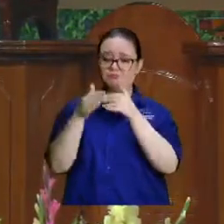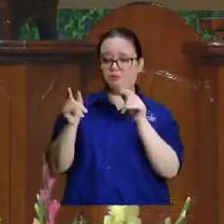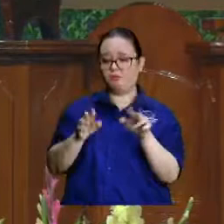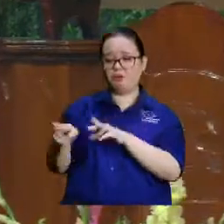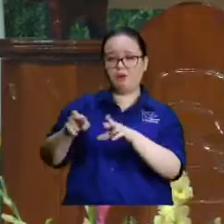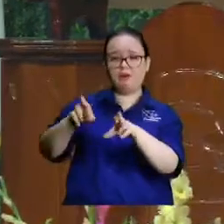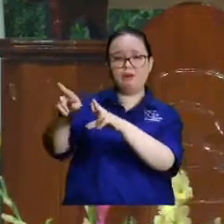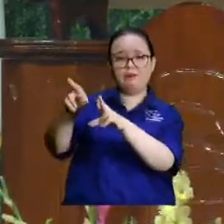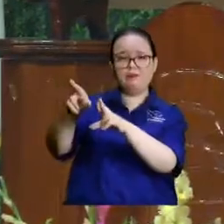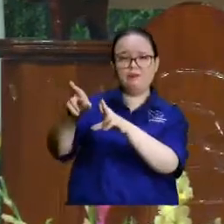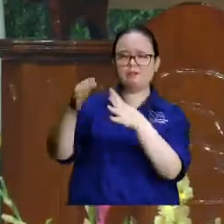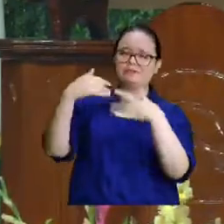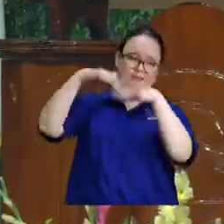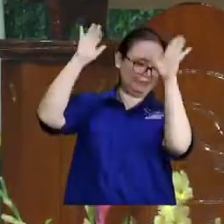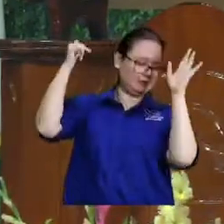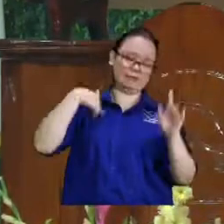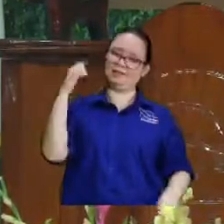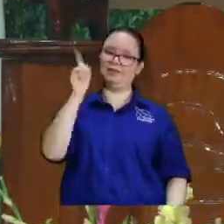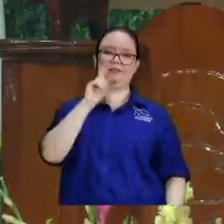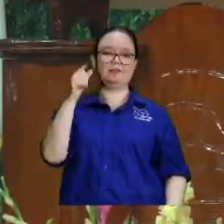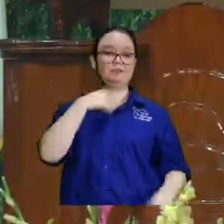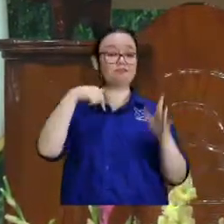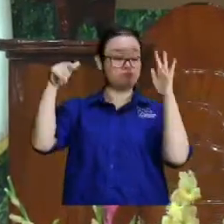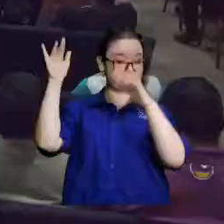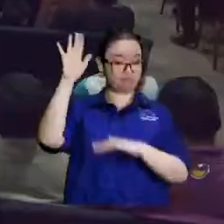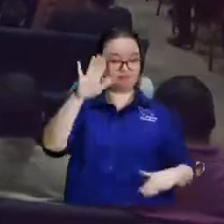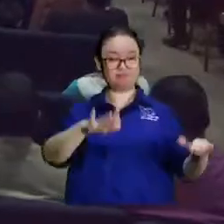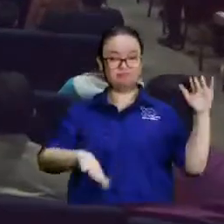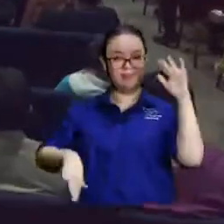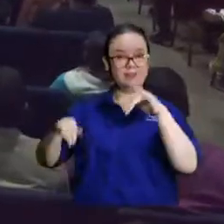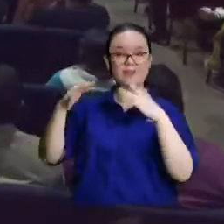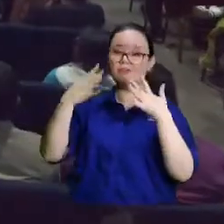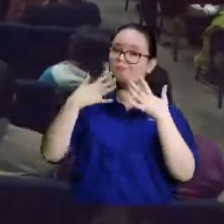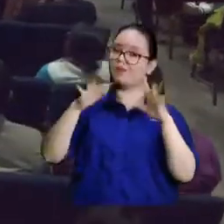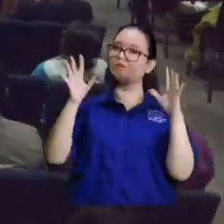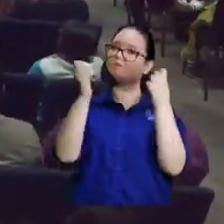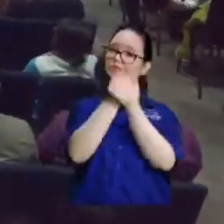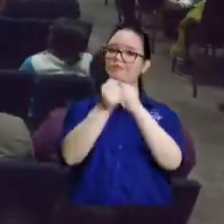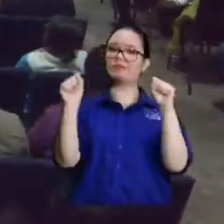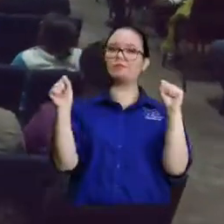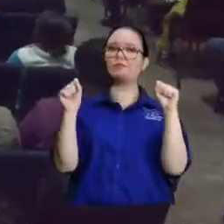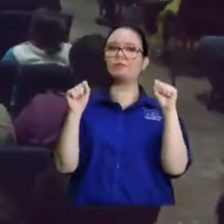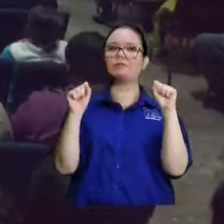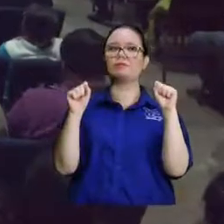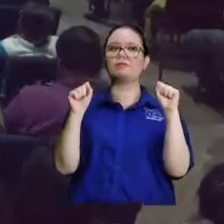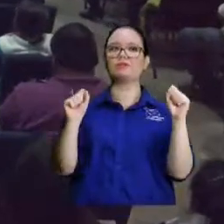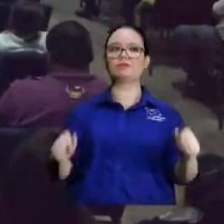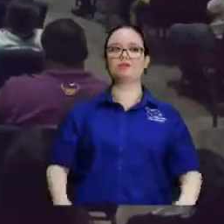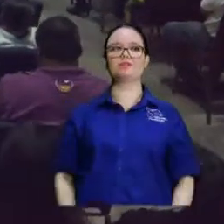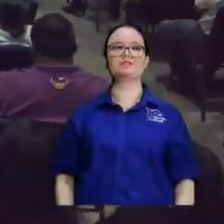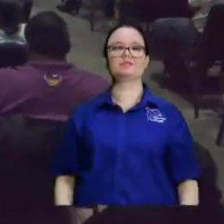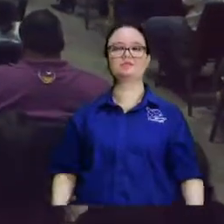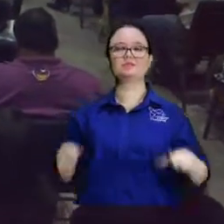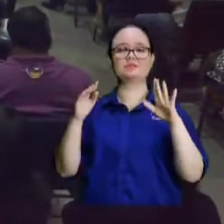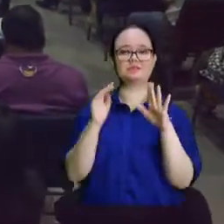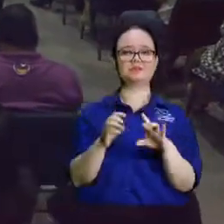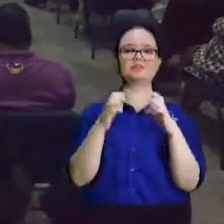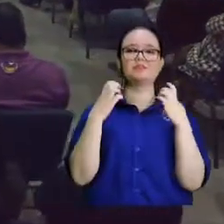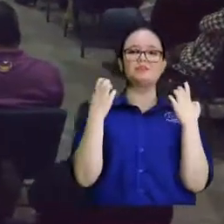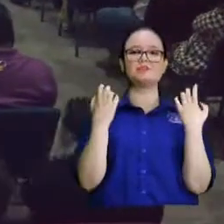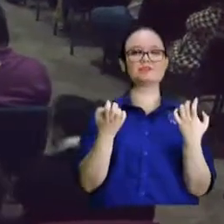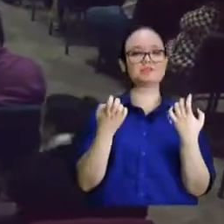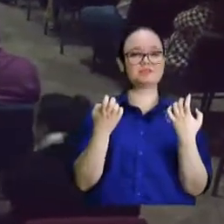y eso le dio fuerza para nadar y salió y no se ahogó entonces ahora yo le digo a usted claro que usted no es pirata ni bandido pero